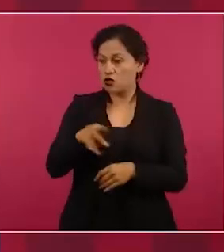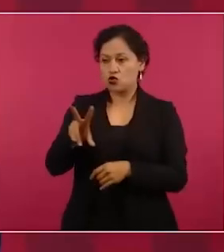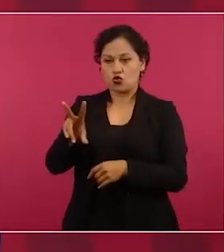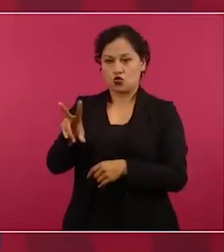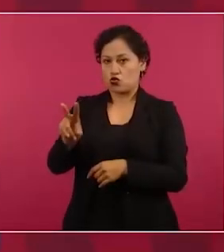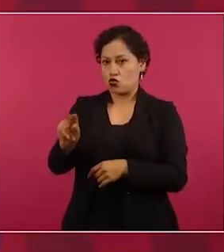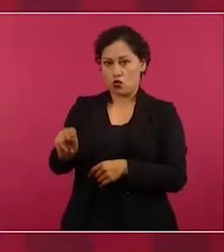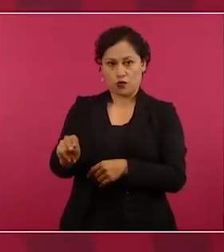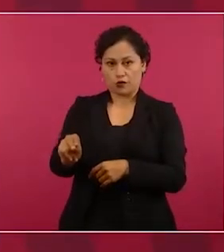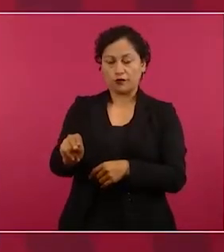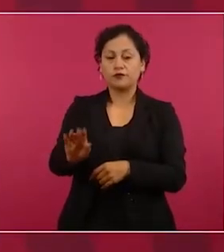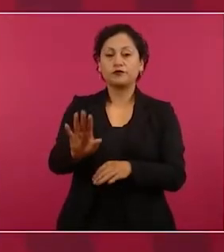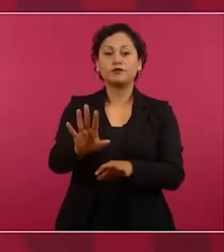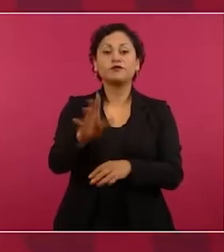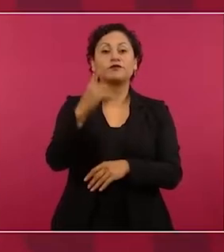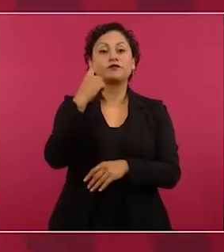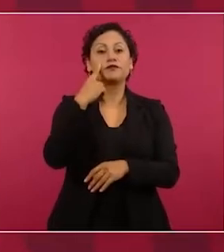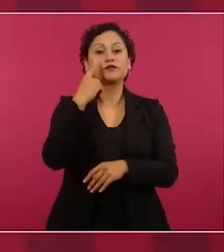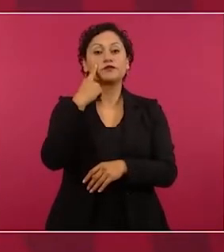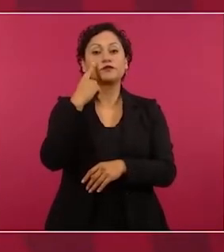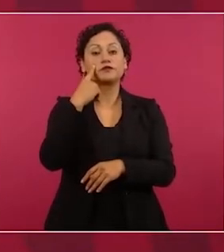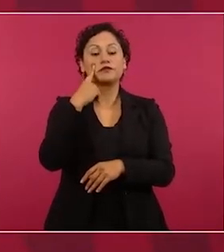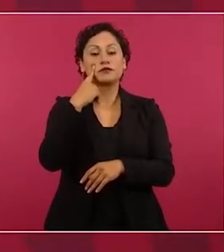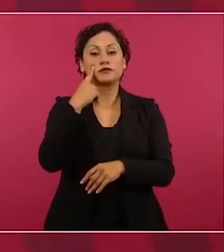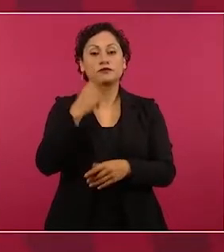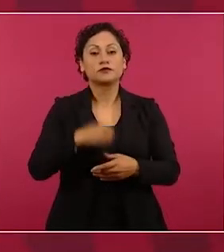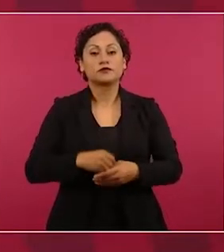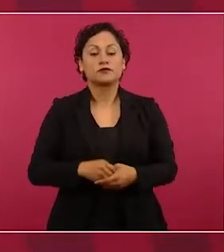Se actuó a partir